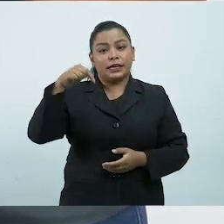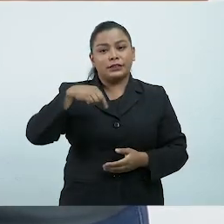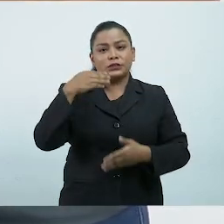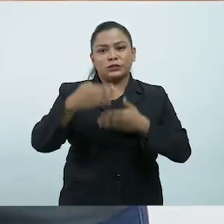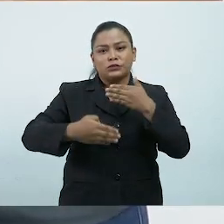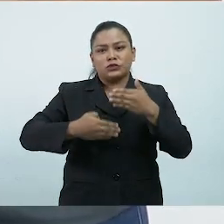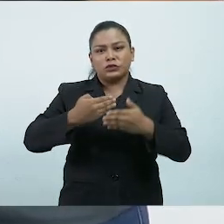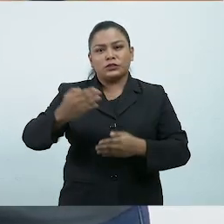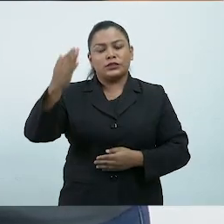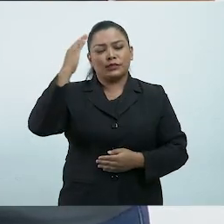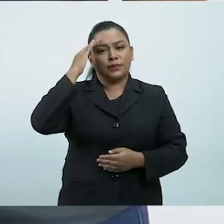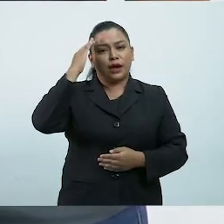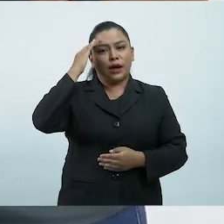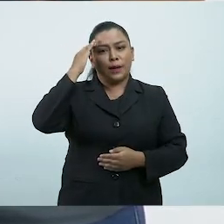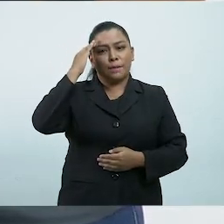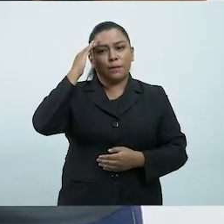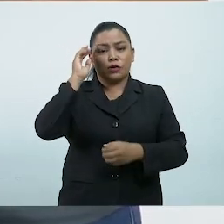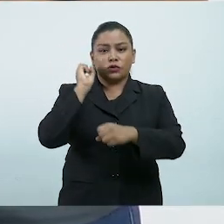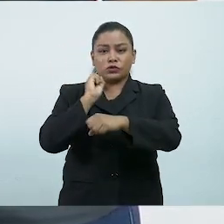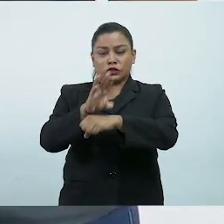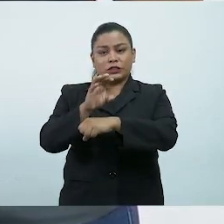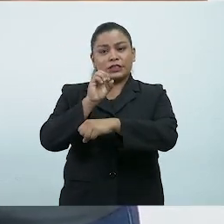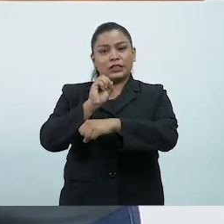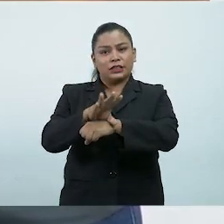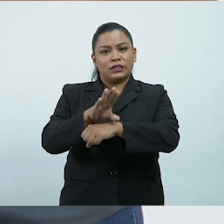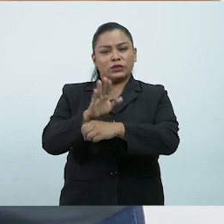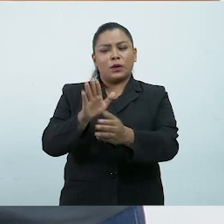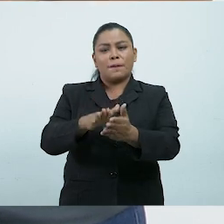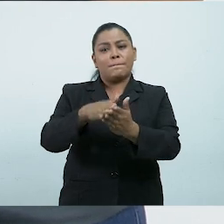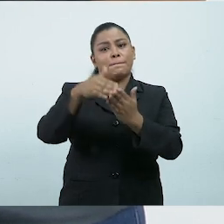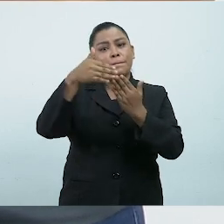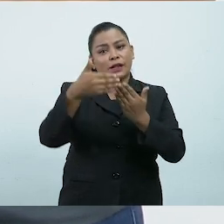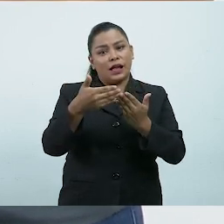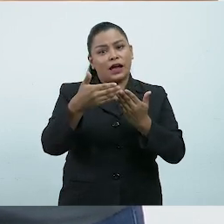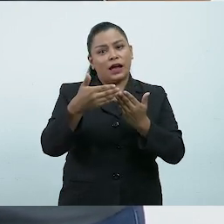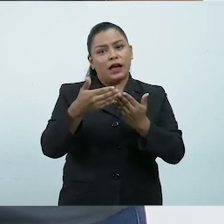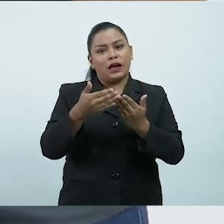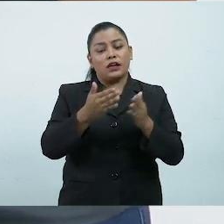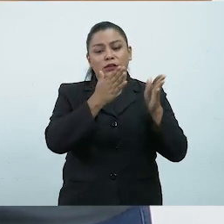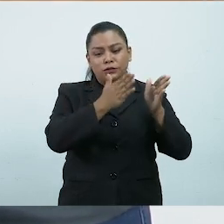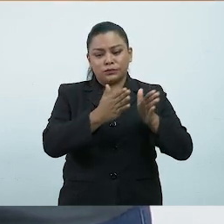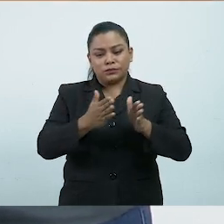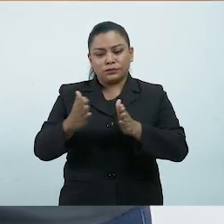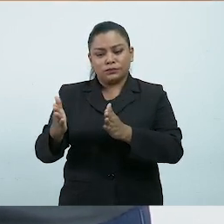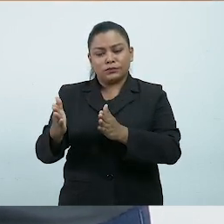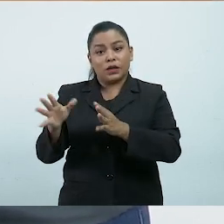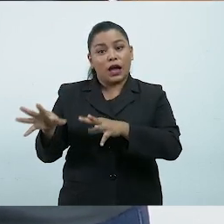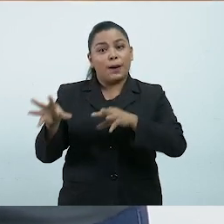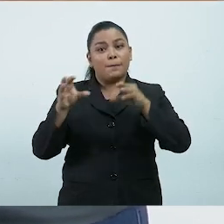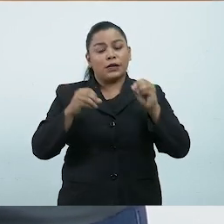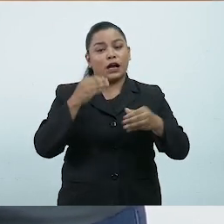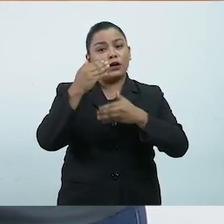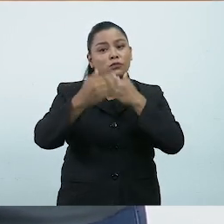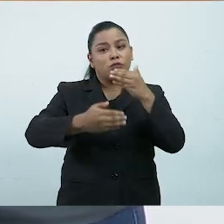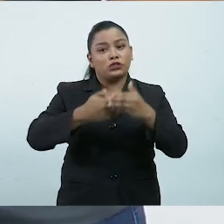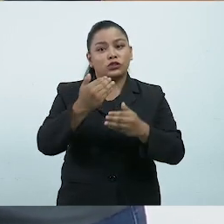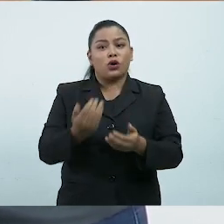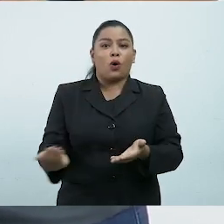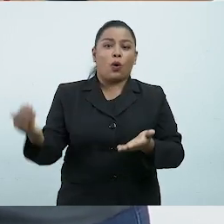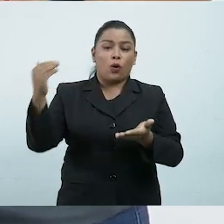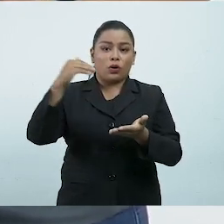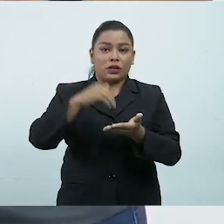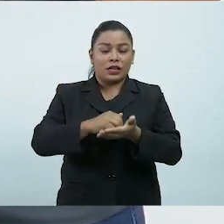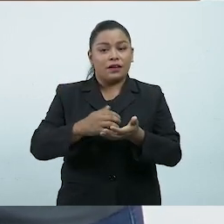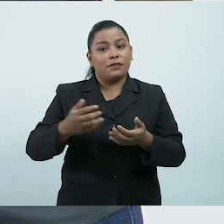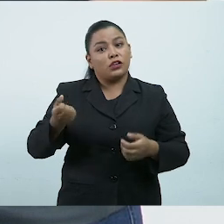proceso conoceremos las orientaciones, planificaciones, fases e implementación del proceso de incorporación